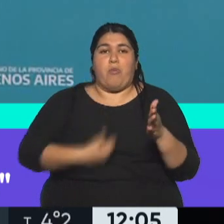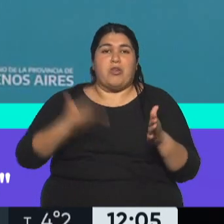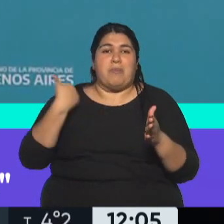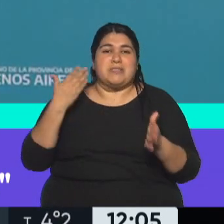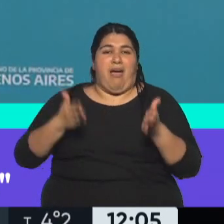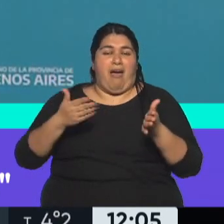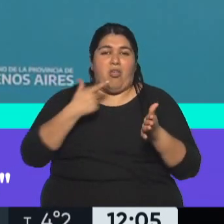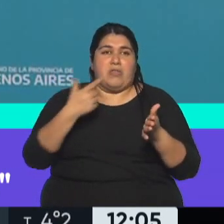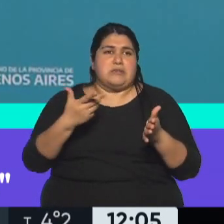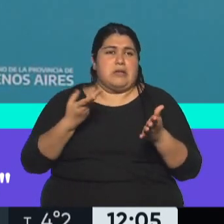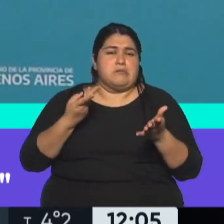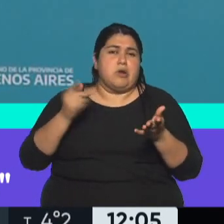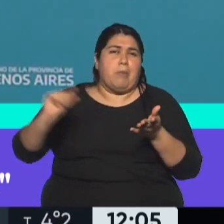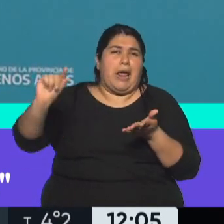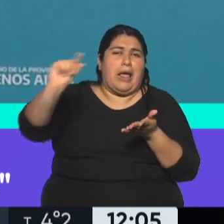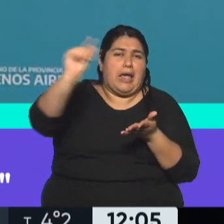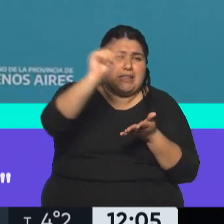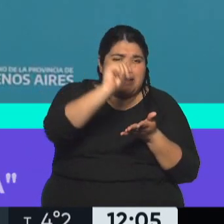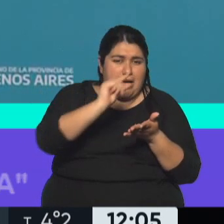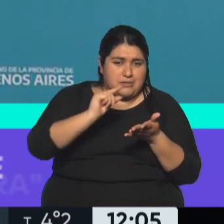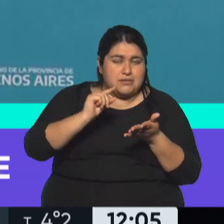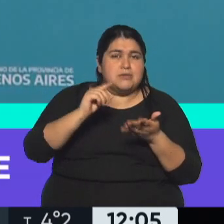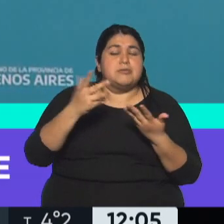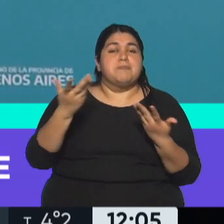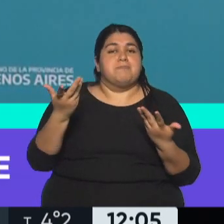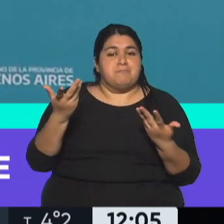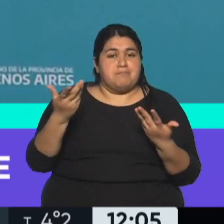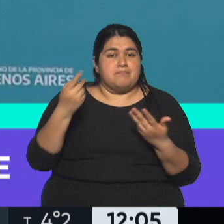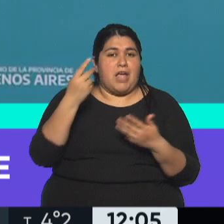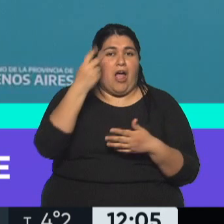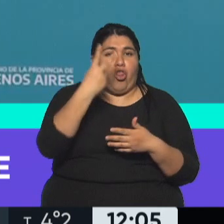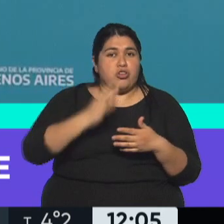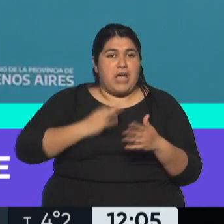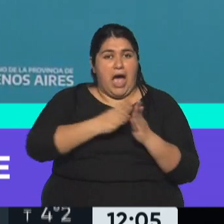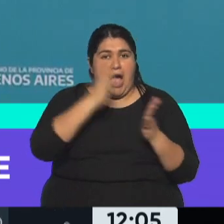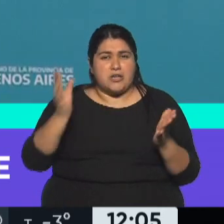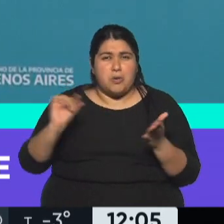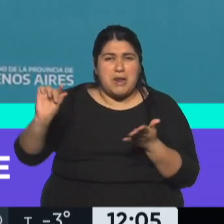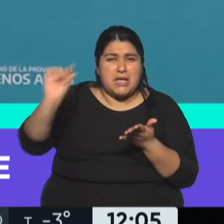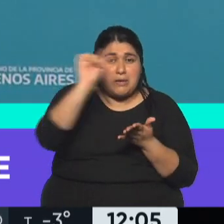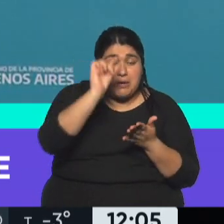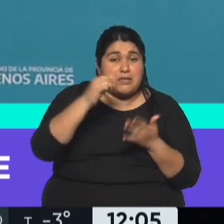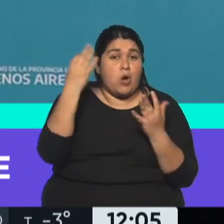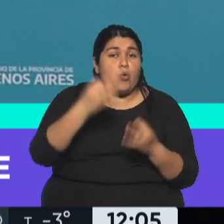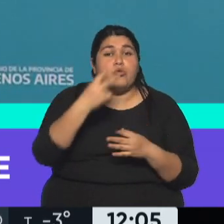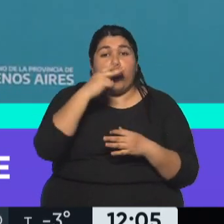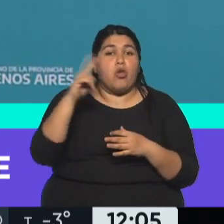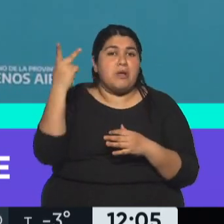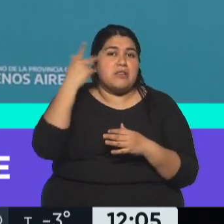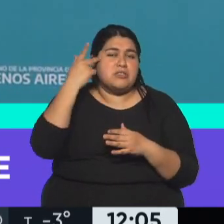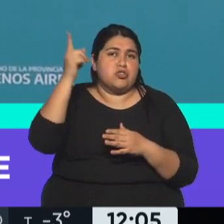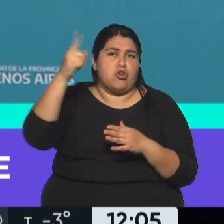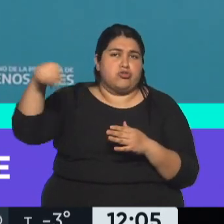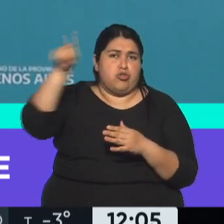en el mercado internacional. Lo hizo durante dos años y en 2018 le cerraron la